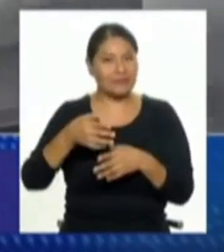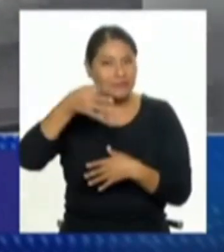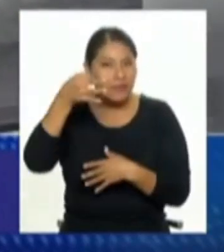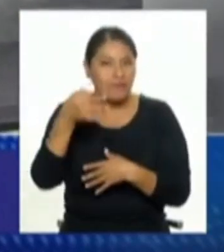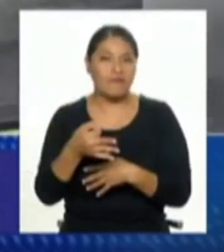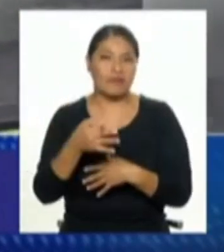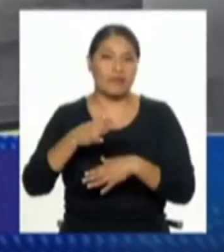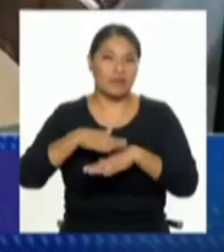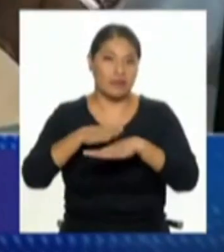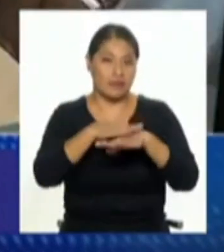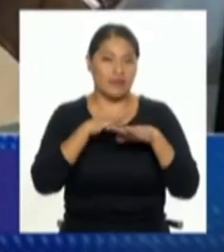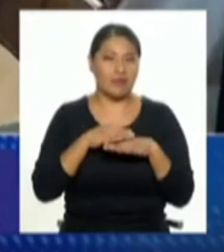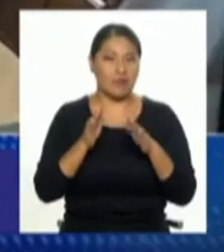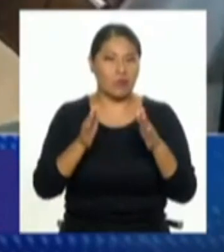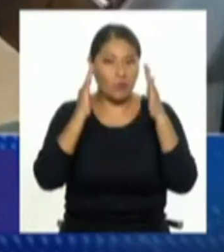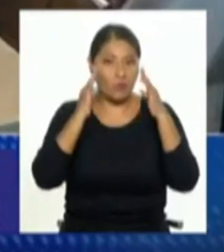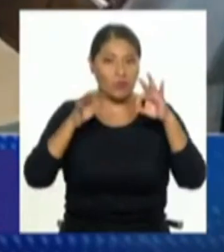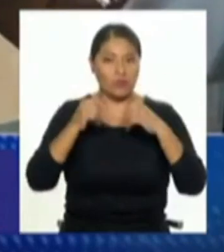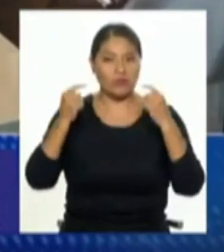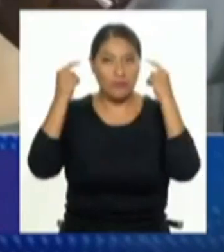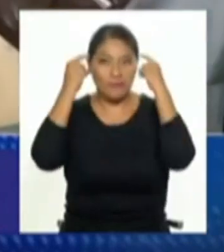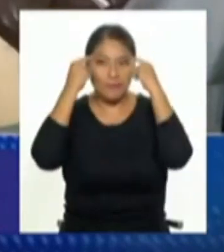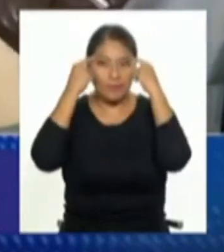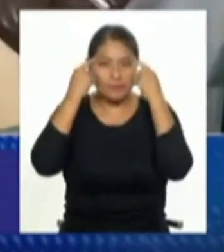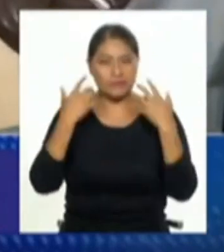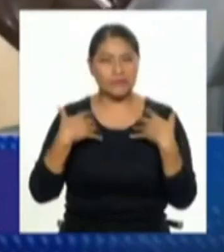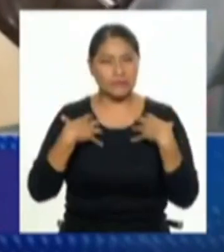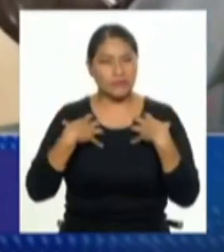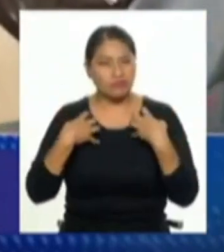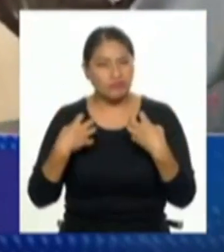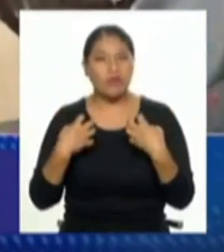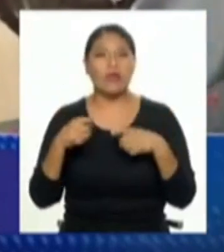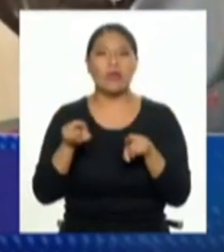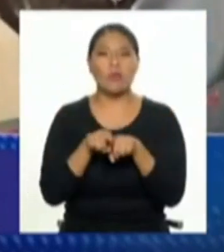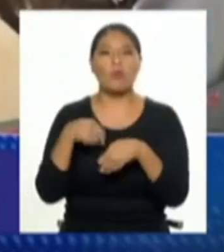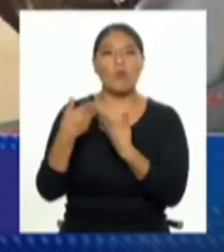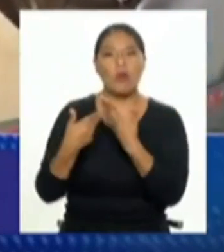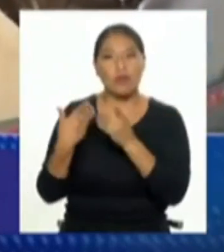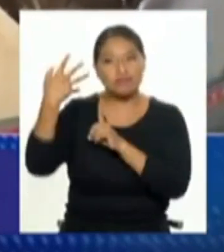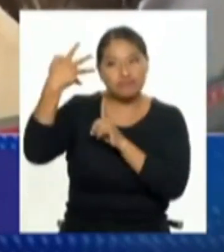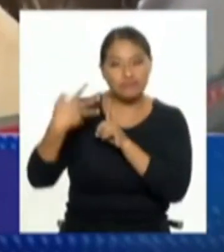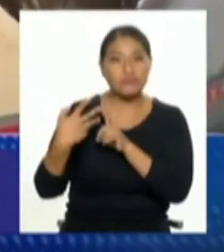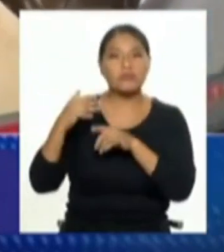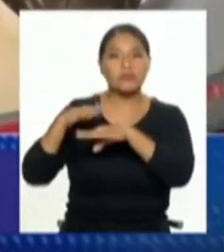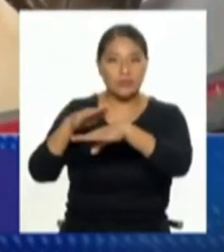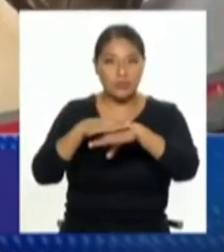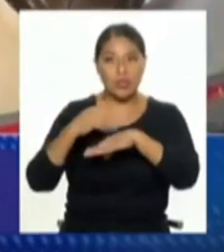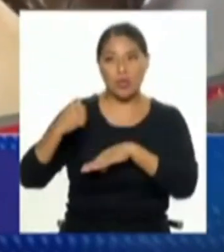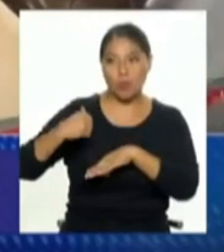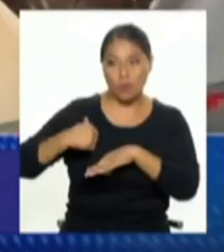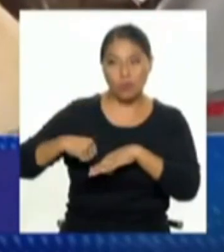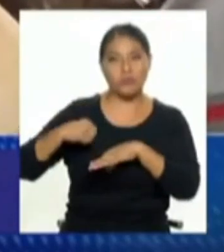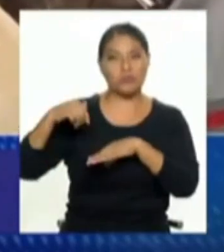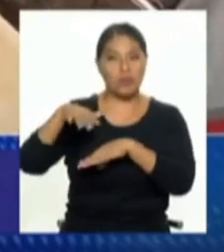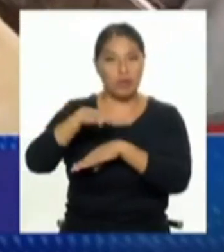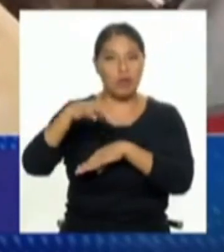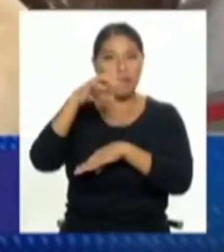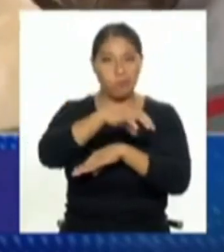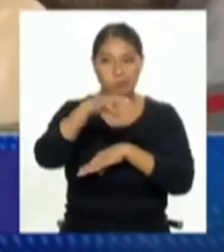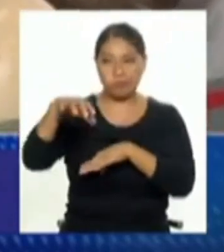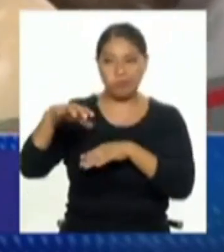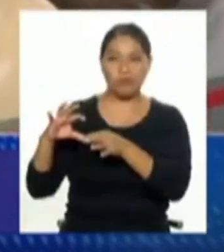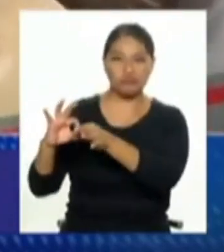tenemos que priorizar el cuidado de la salud mental, redoblar esfuerzos para que cada gobierno local y todos los sectores trabajemos